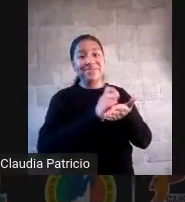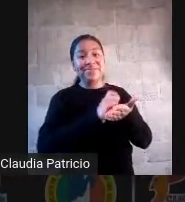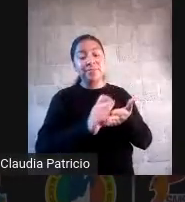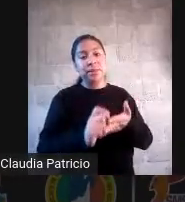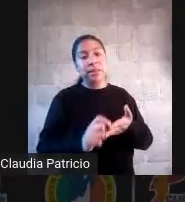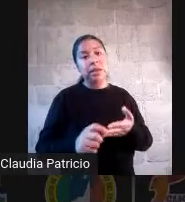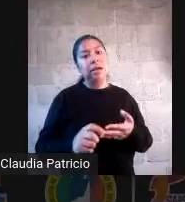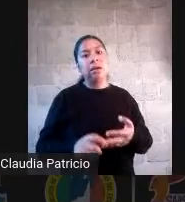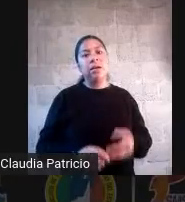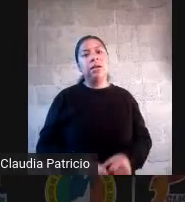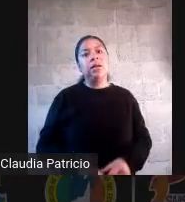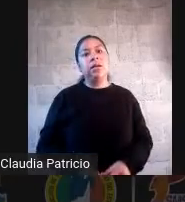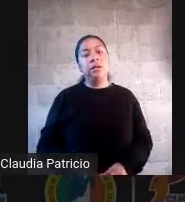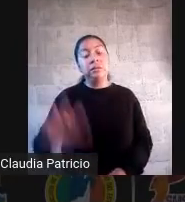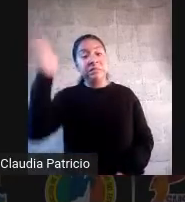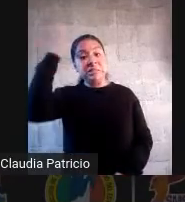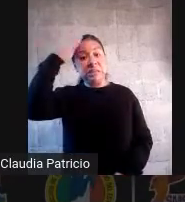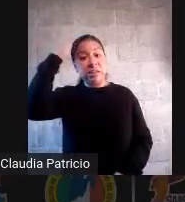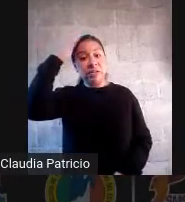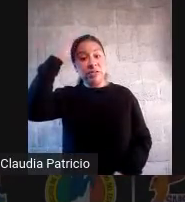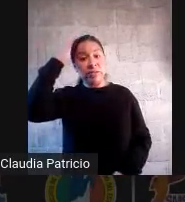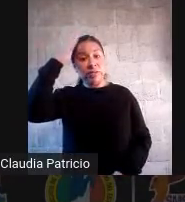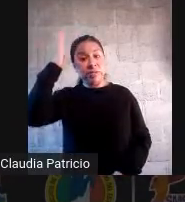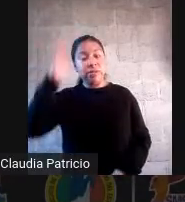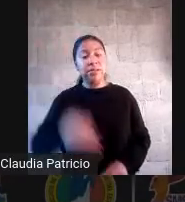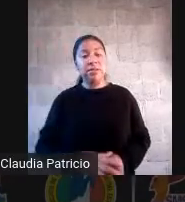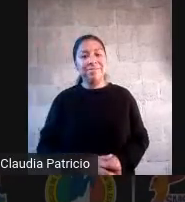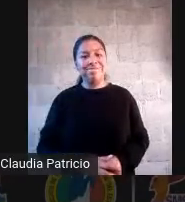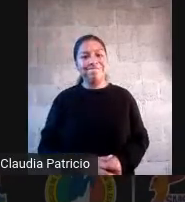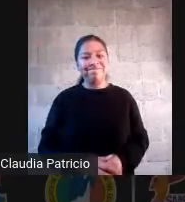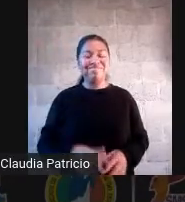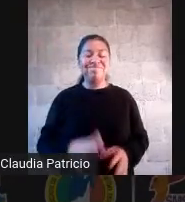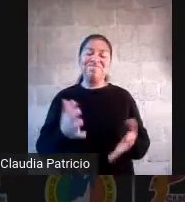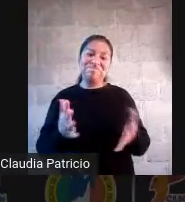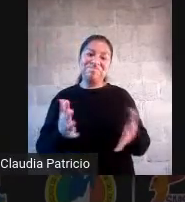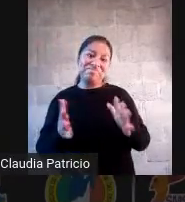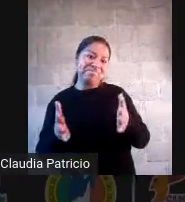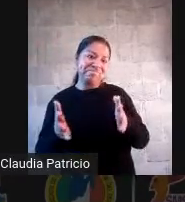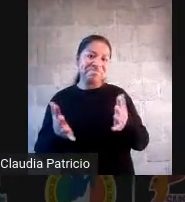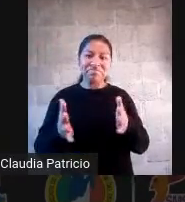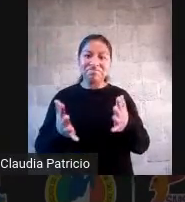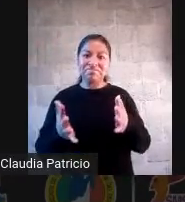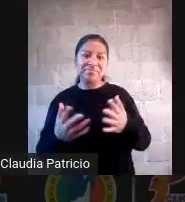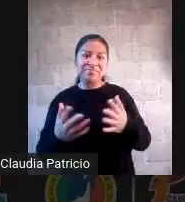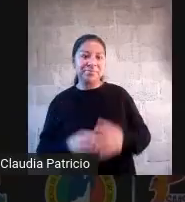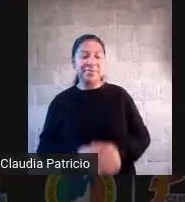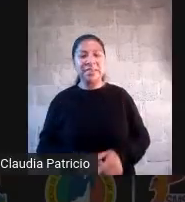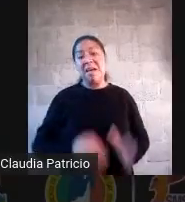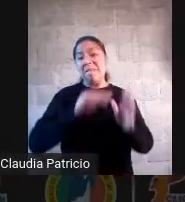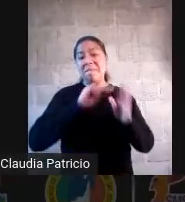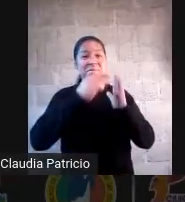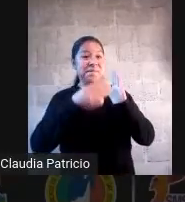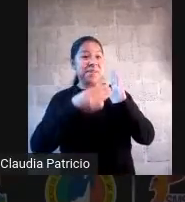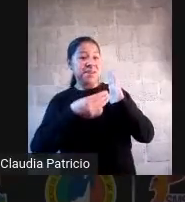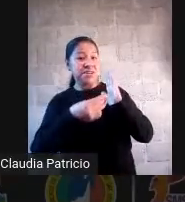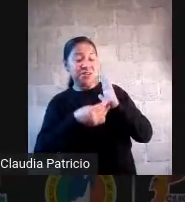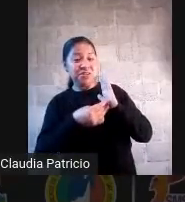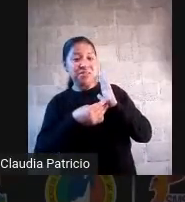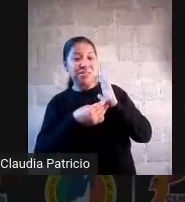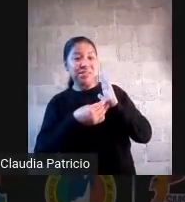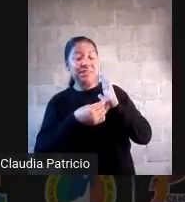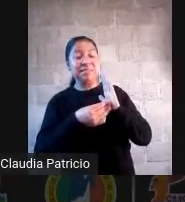a lo mejor están políticamente correctos, pero no están metodológicamente correctos.